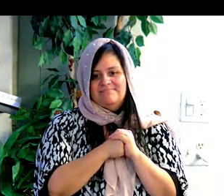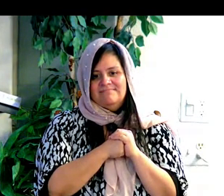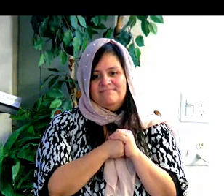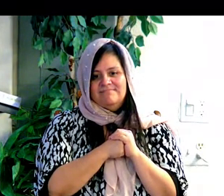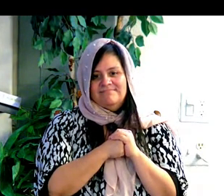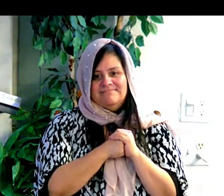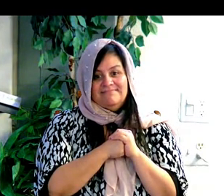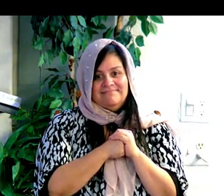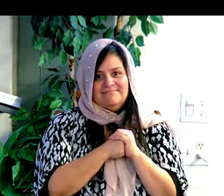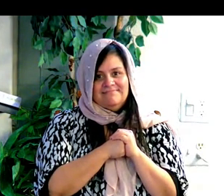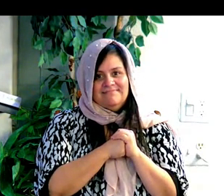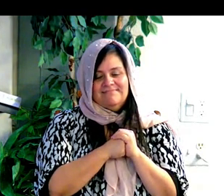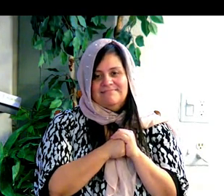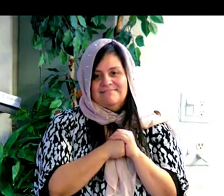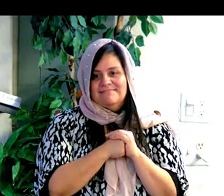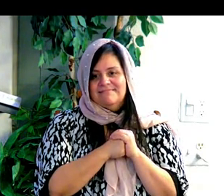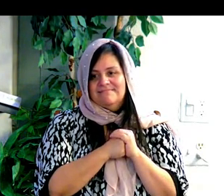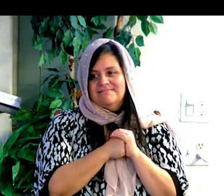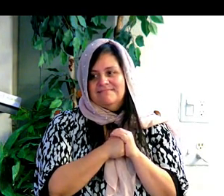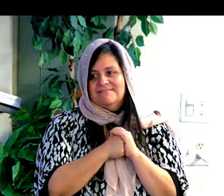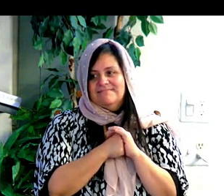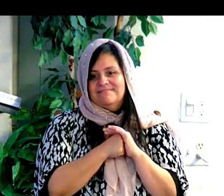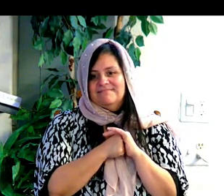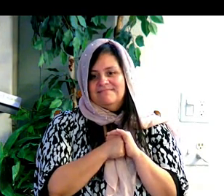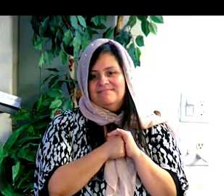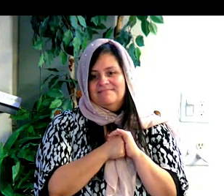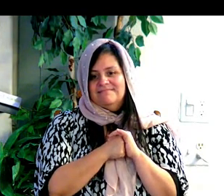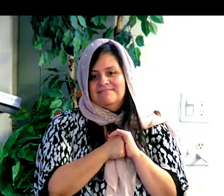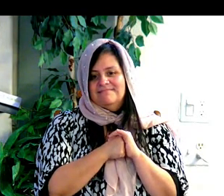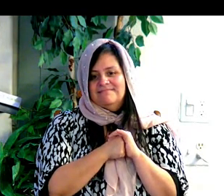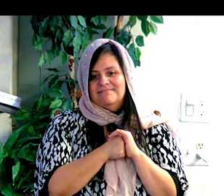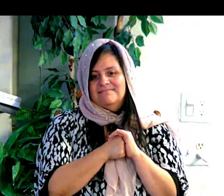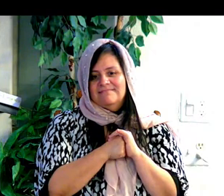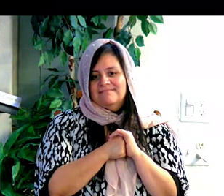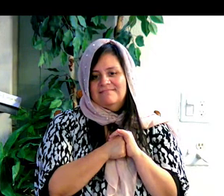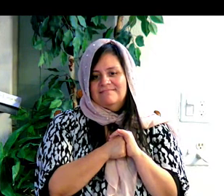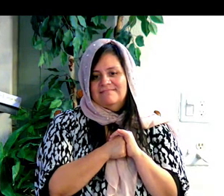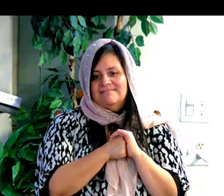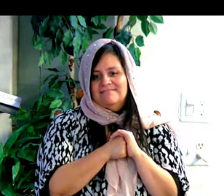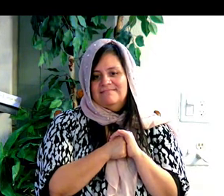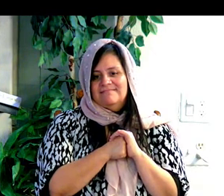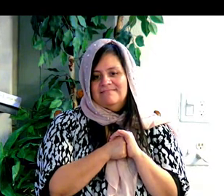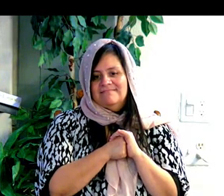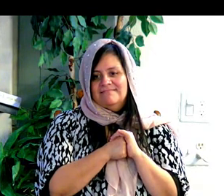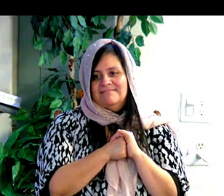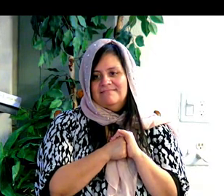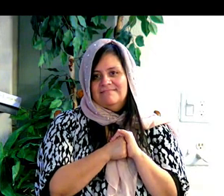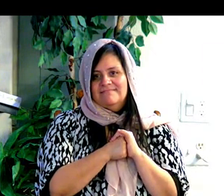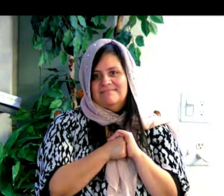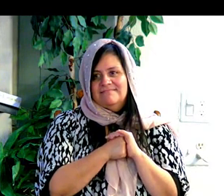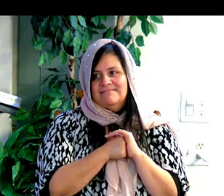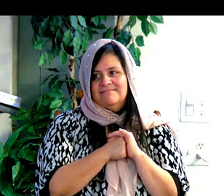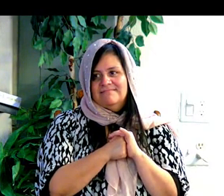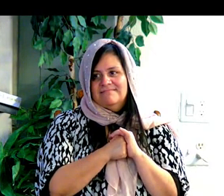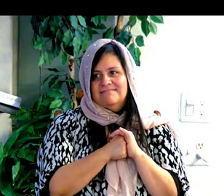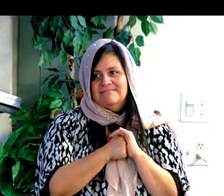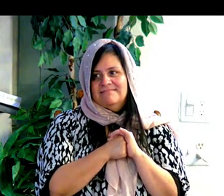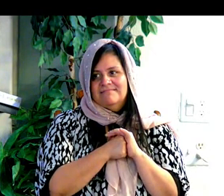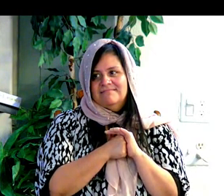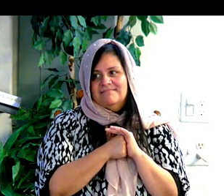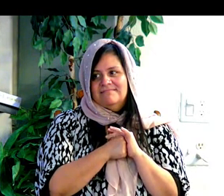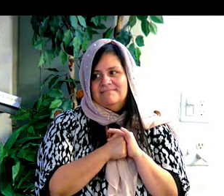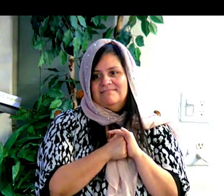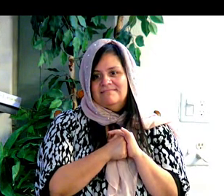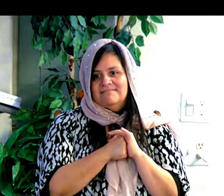tenía la, su cara cubierta, porque es solamente hasta su cara, todo es solamente para el